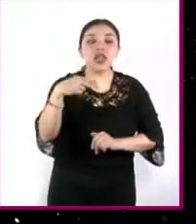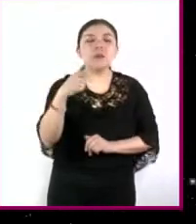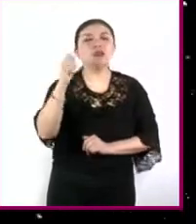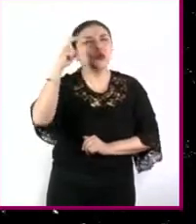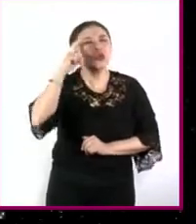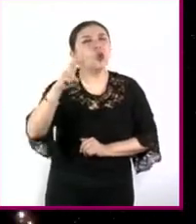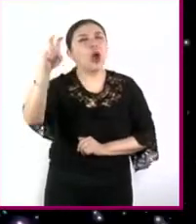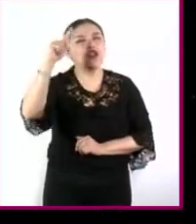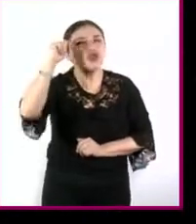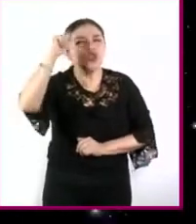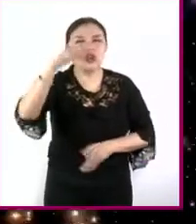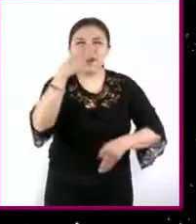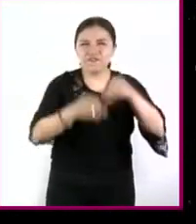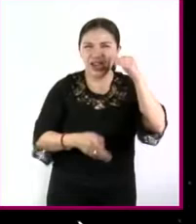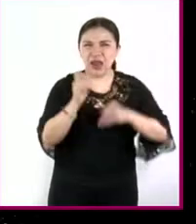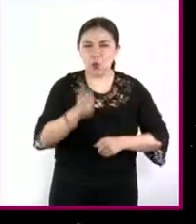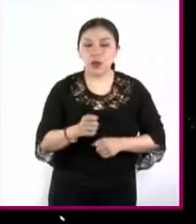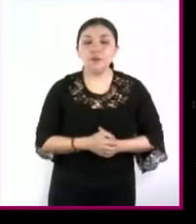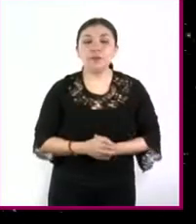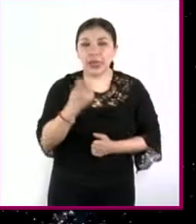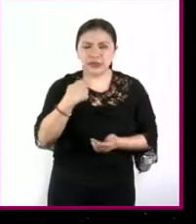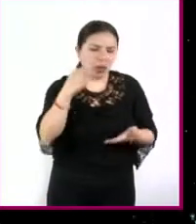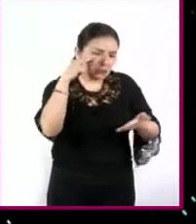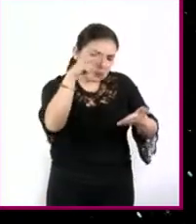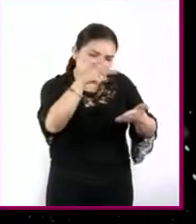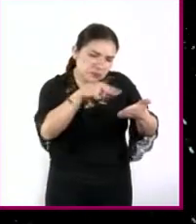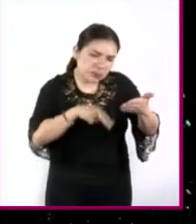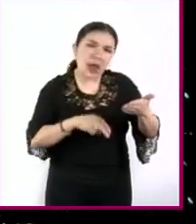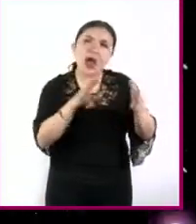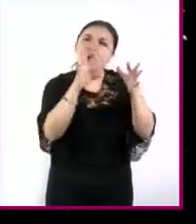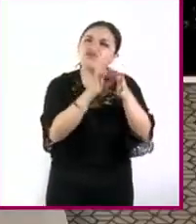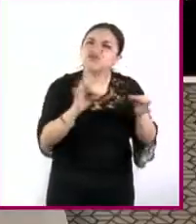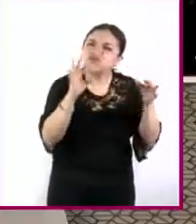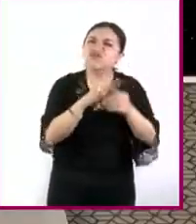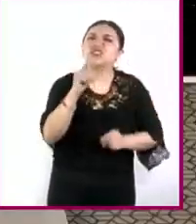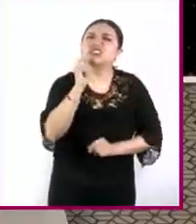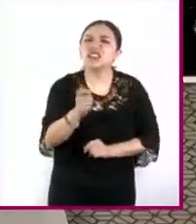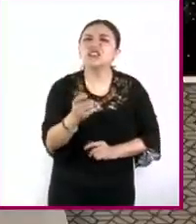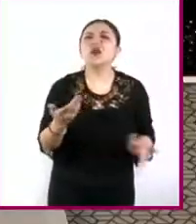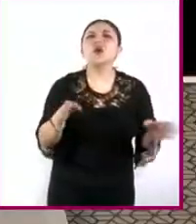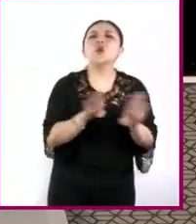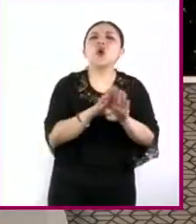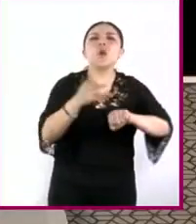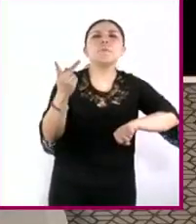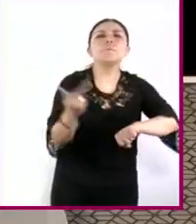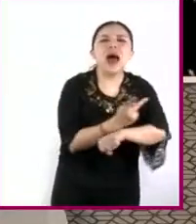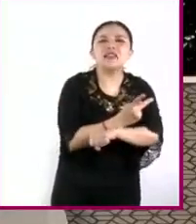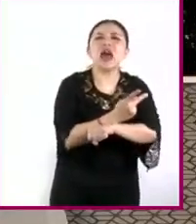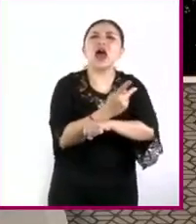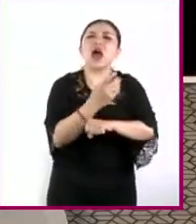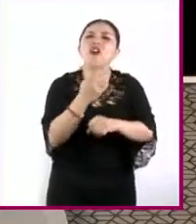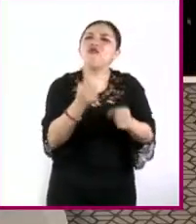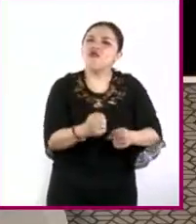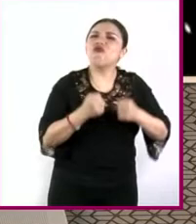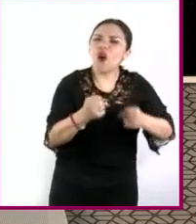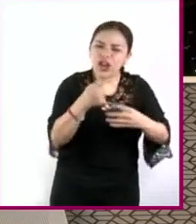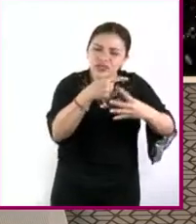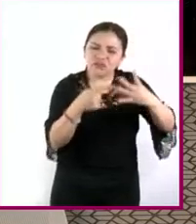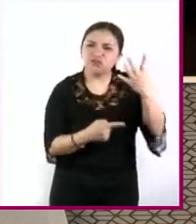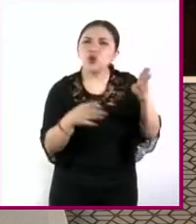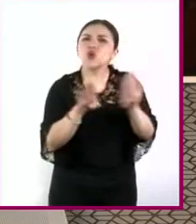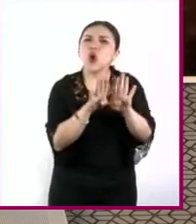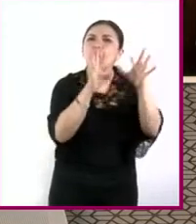y esto básicamente es un texto divulgativo que explica justo cómo ocurren las fuerzas fundamentales cómo podemos explicar